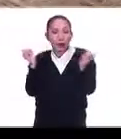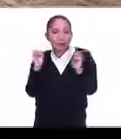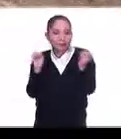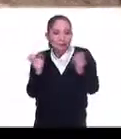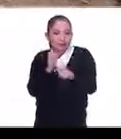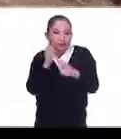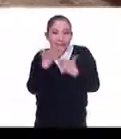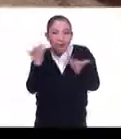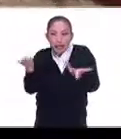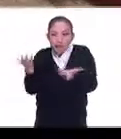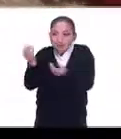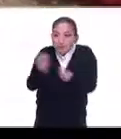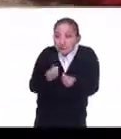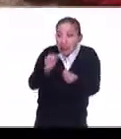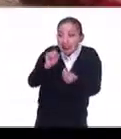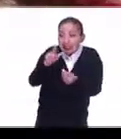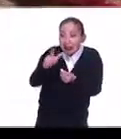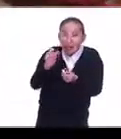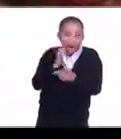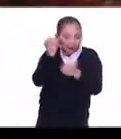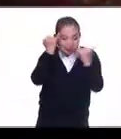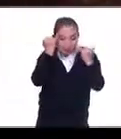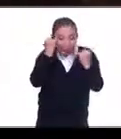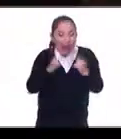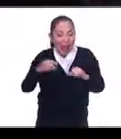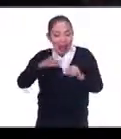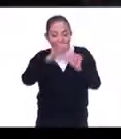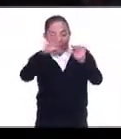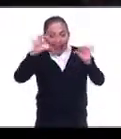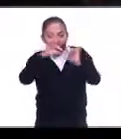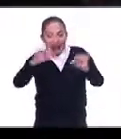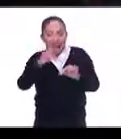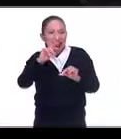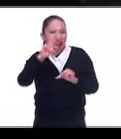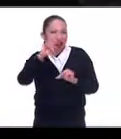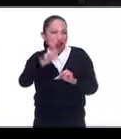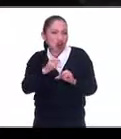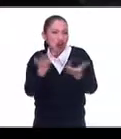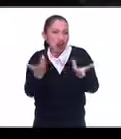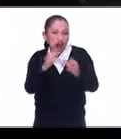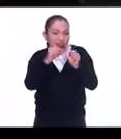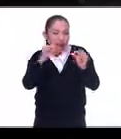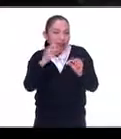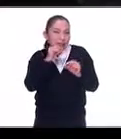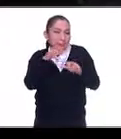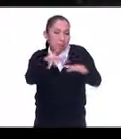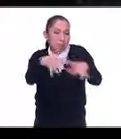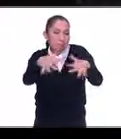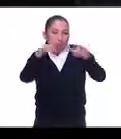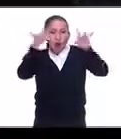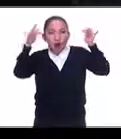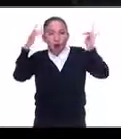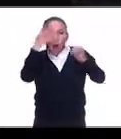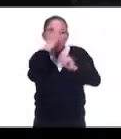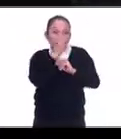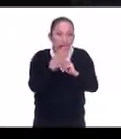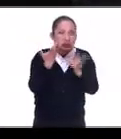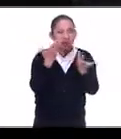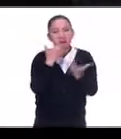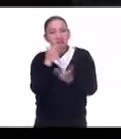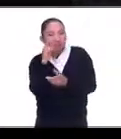Entonces, ya no les llegaba el añil y entonces, pues, le empezaron a poner listones y además, pues, los listones también brillan y son